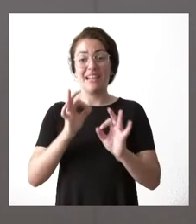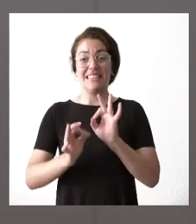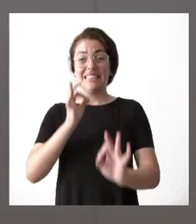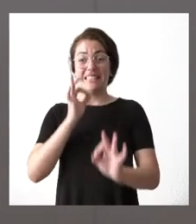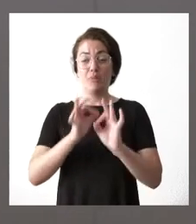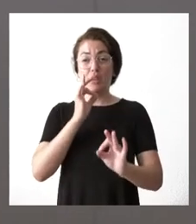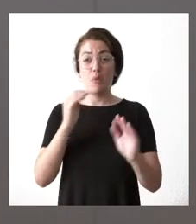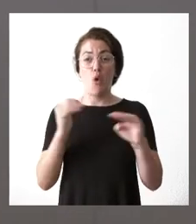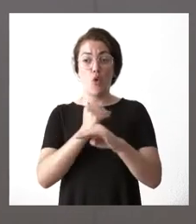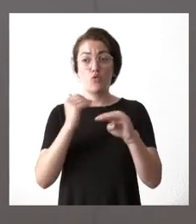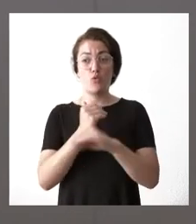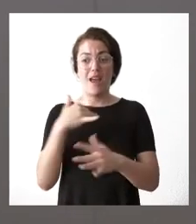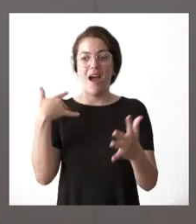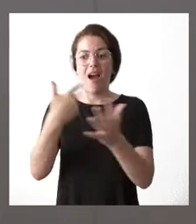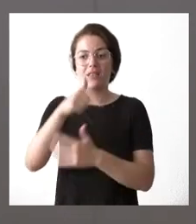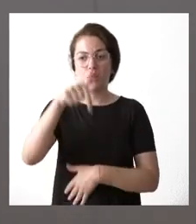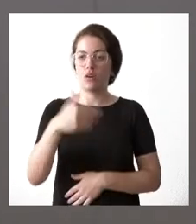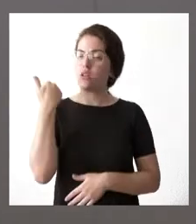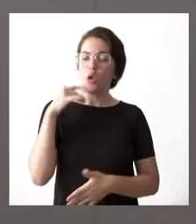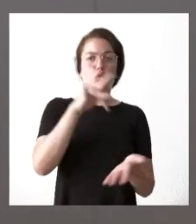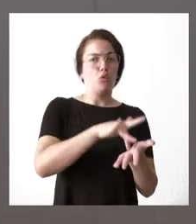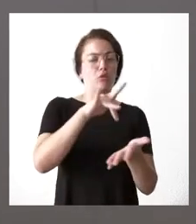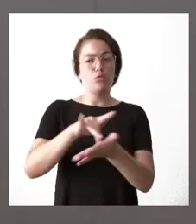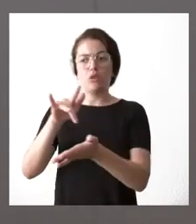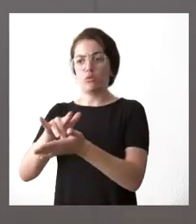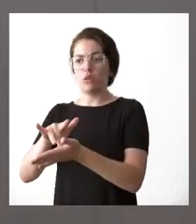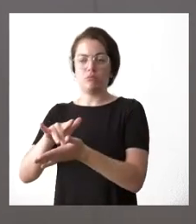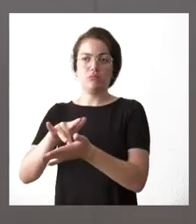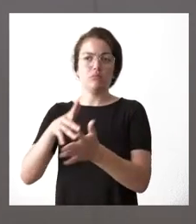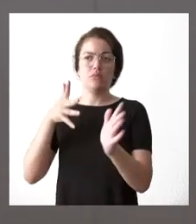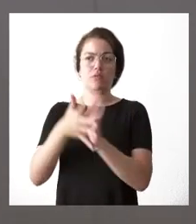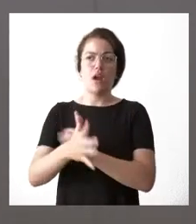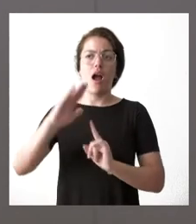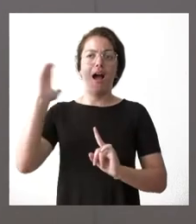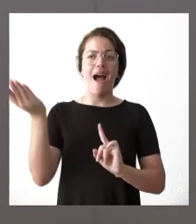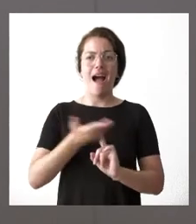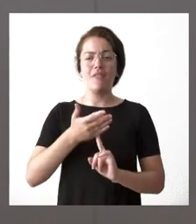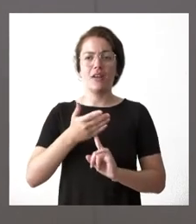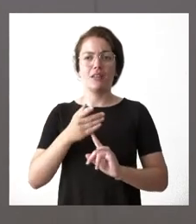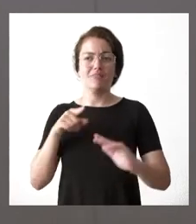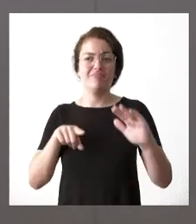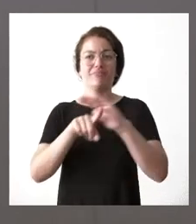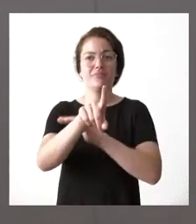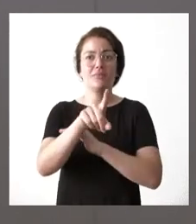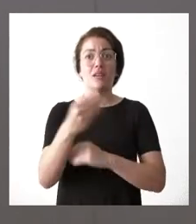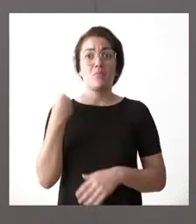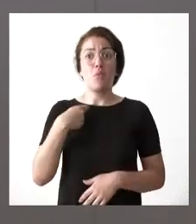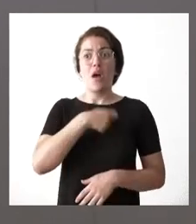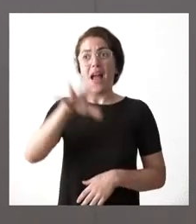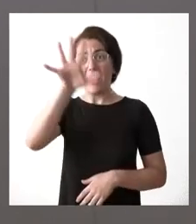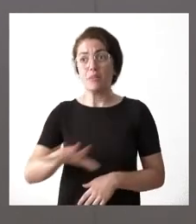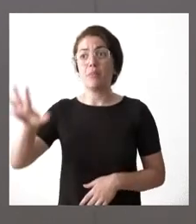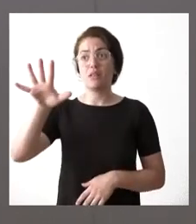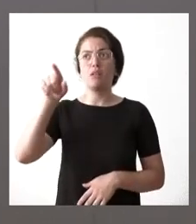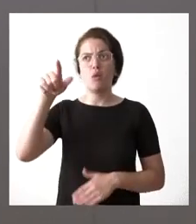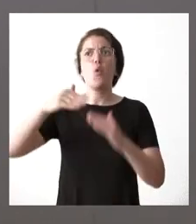octubre del año pasado hasta esta ocasión han pasado muchas cosas que han deteriorado el crecimiento no tanto como el deterioro que se produjo en el contexto nacional que es una rebaja mucho más